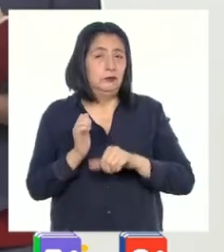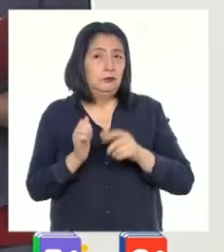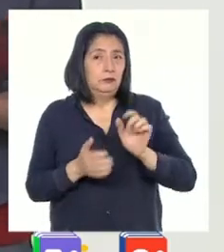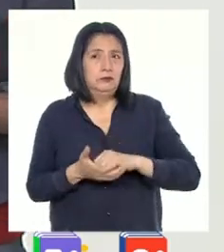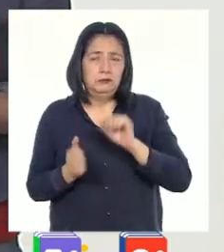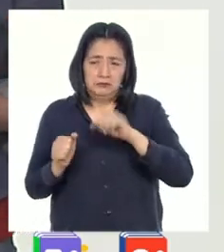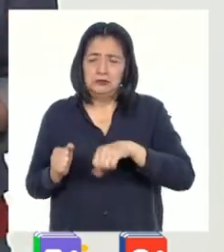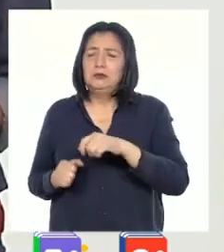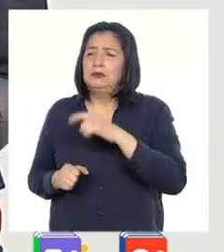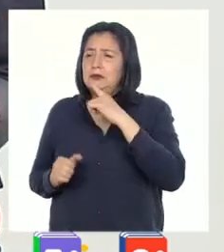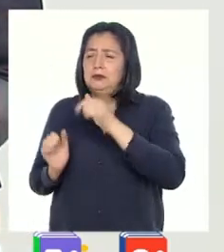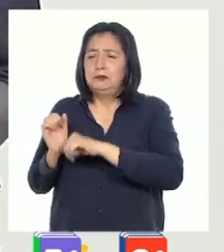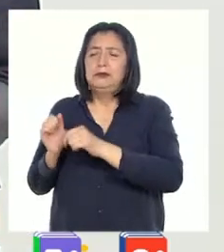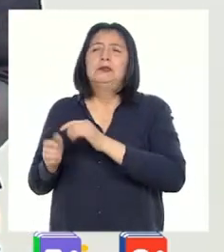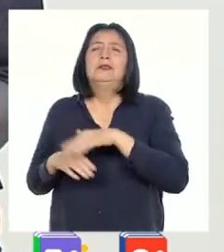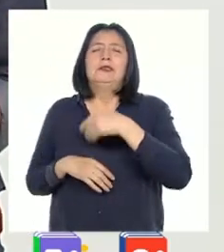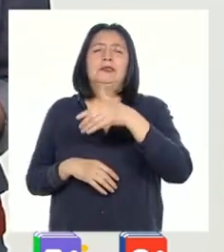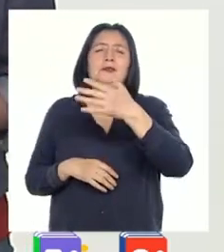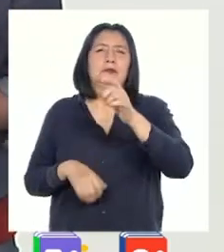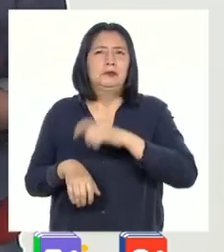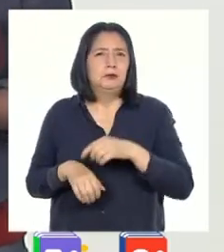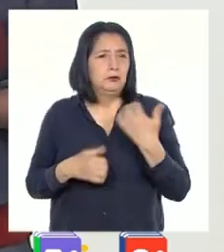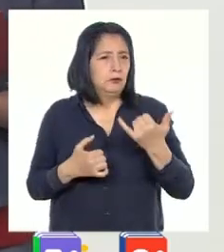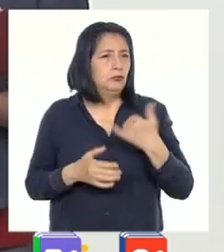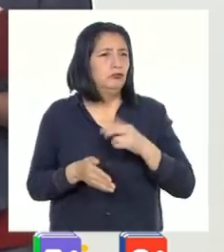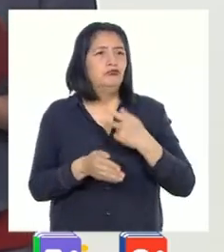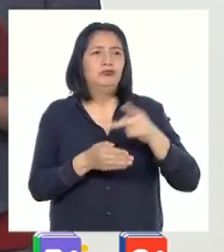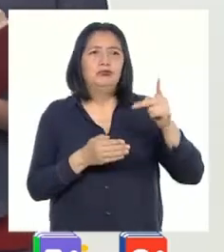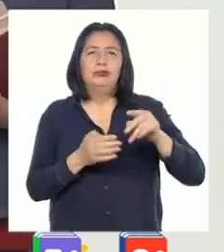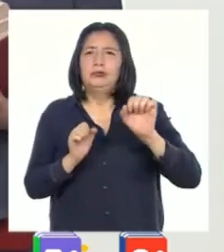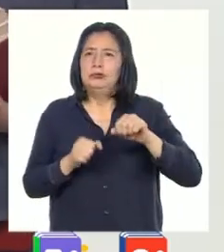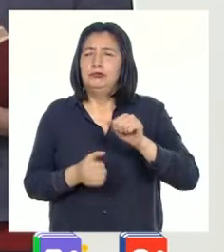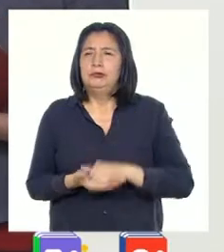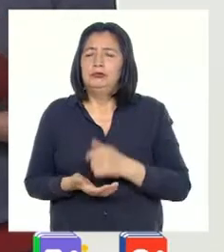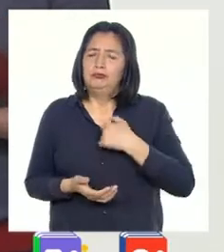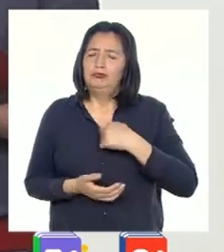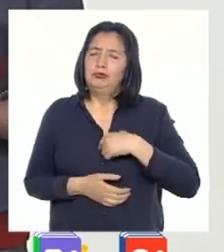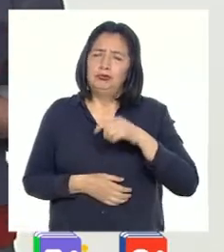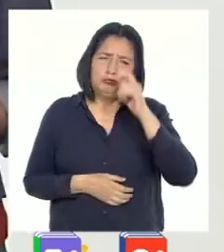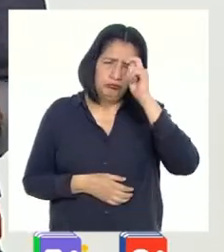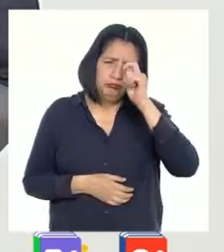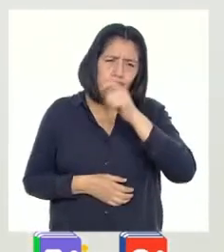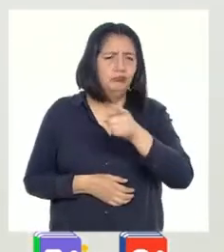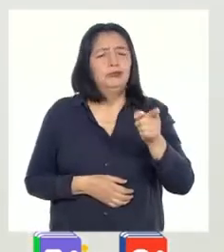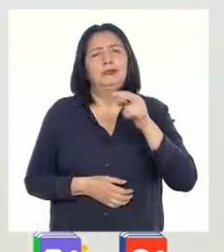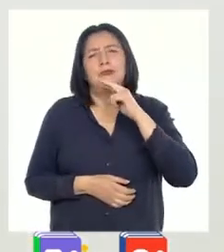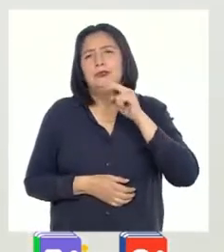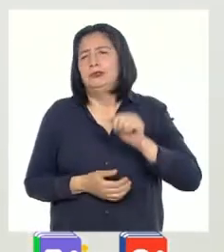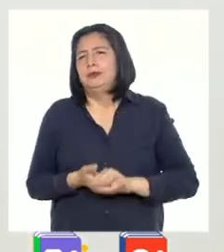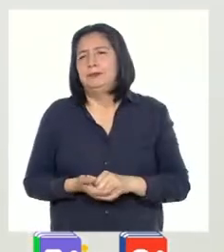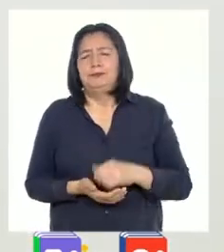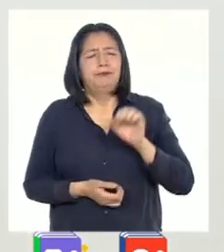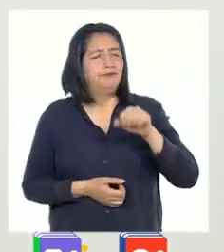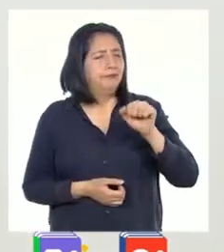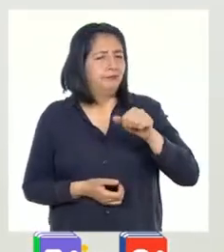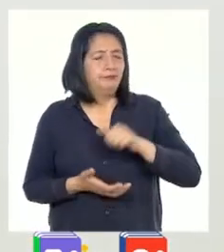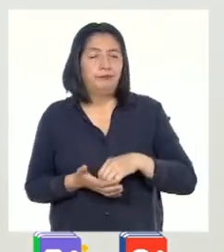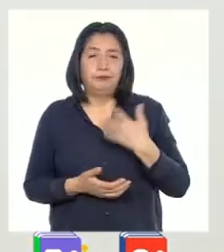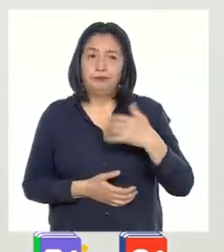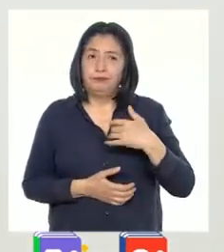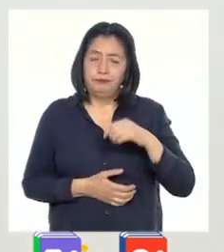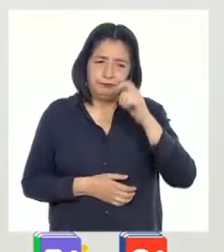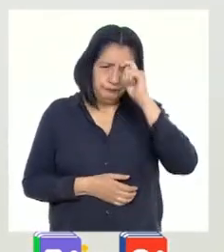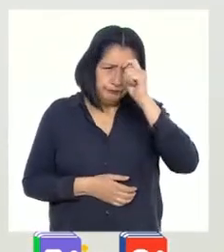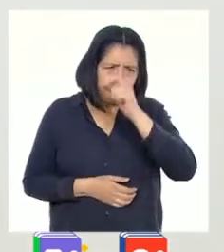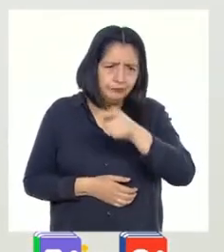lograron venir tiempo después y ahora son grandes profesionales. Yo admiro mucho a esas mujeres. Es un caso muy admirable,